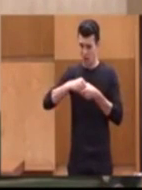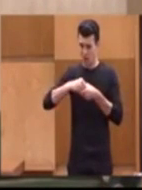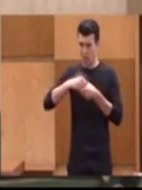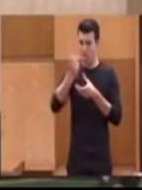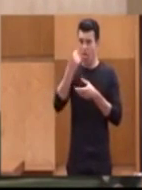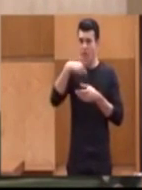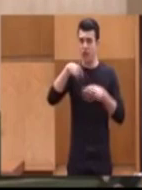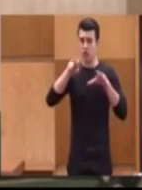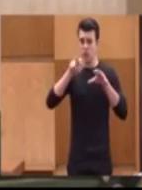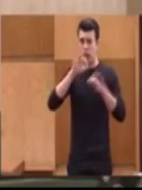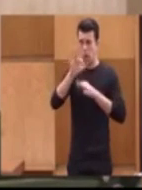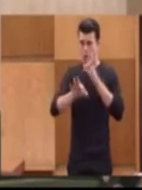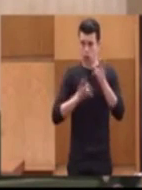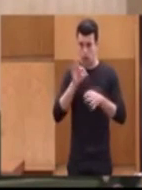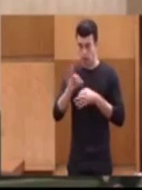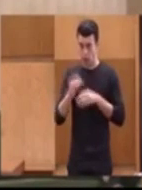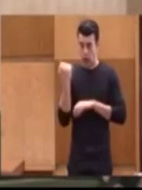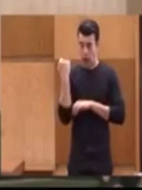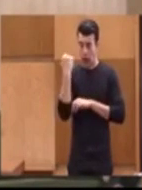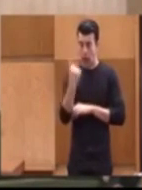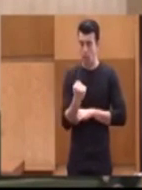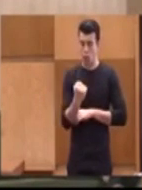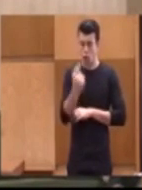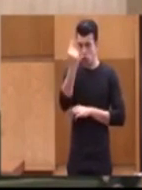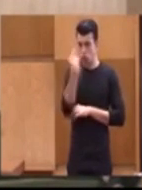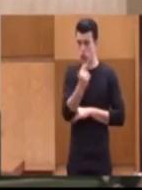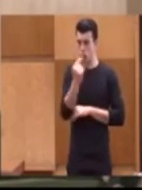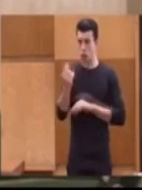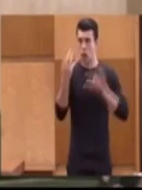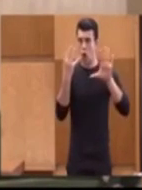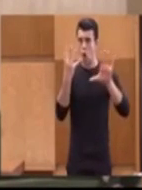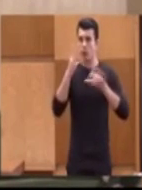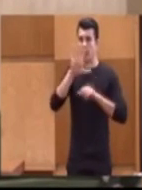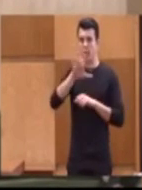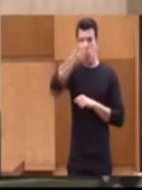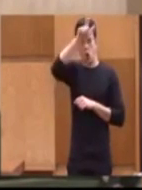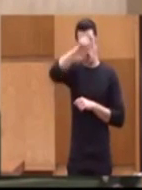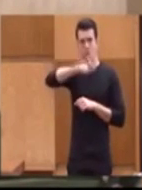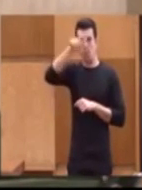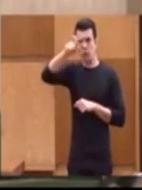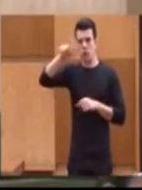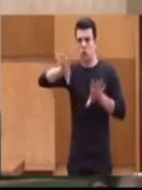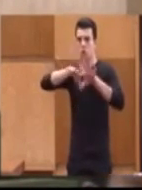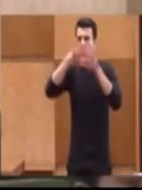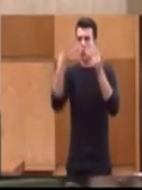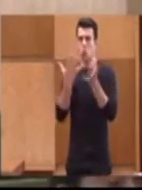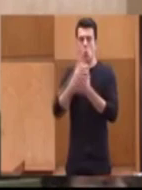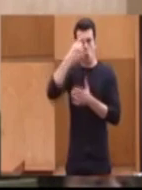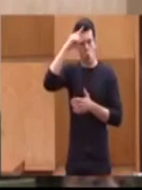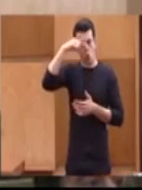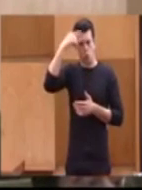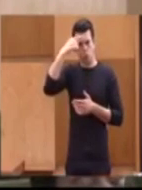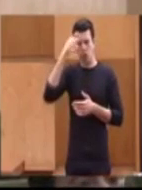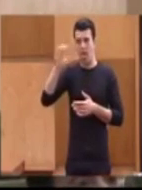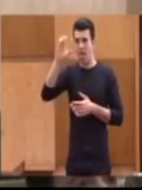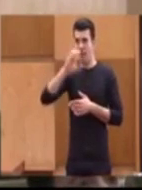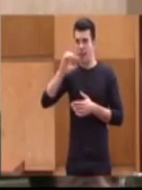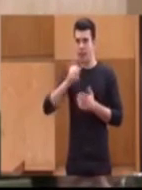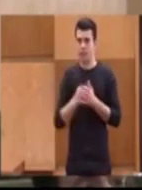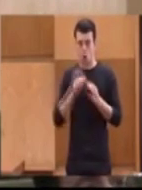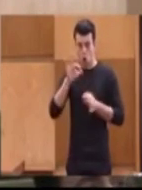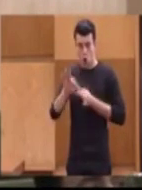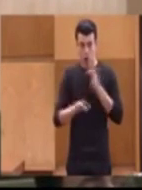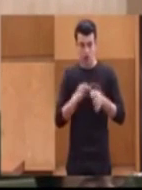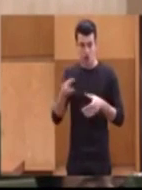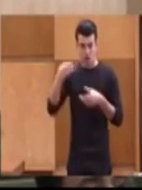organizaciones y cuenta con el apoyo de 95 personalidades del mundo de la cultura y de la ciencia. Entre las organizaciones